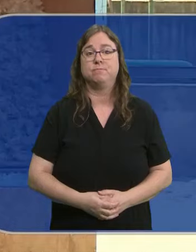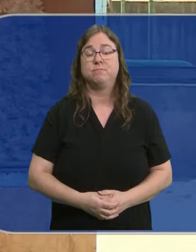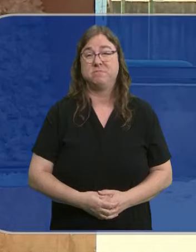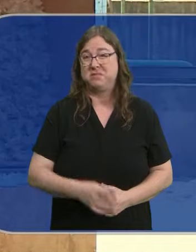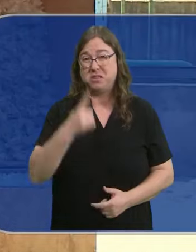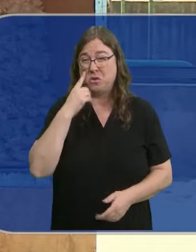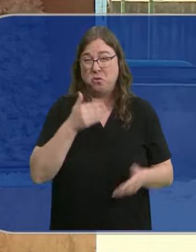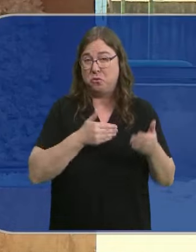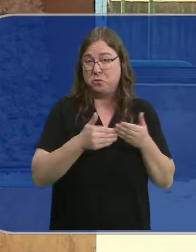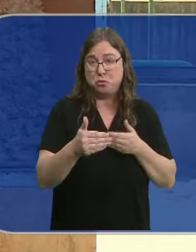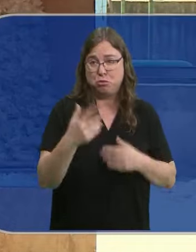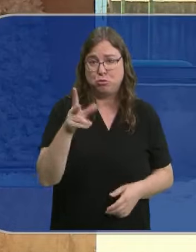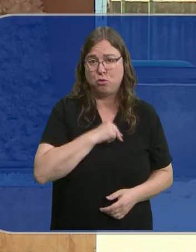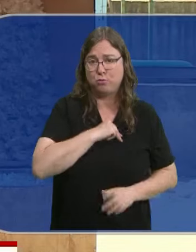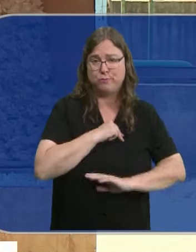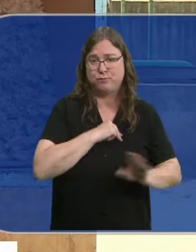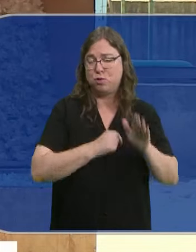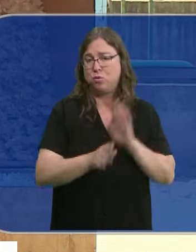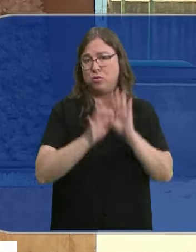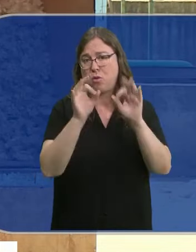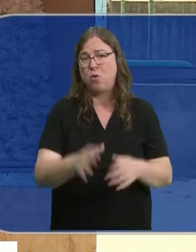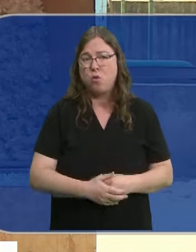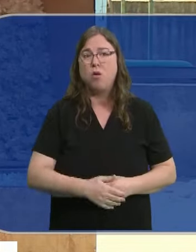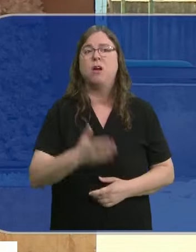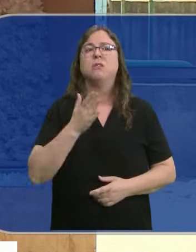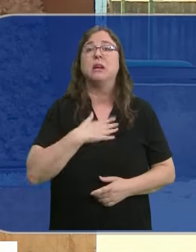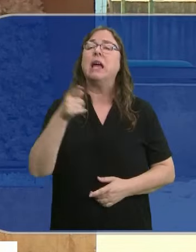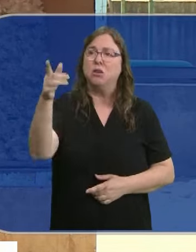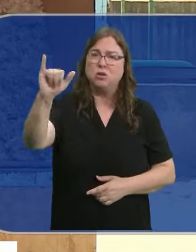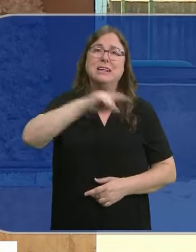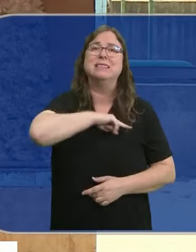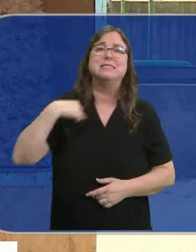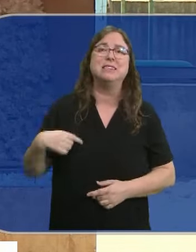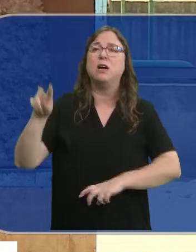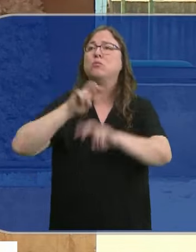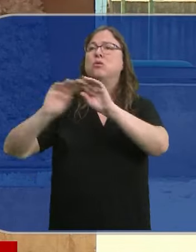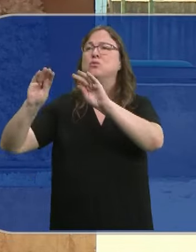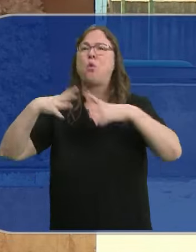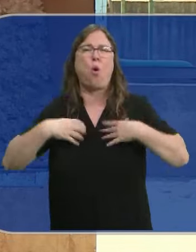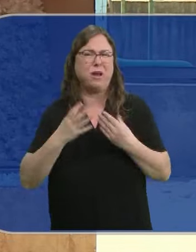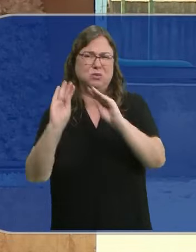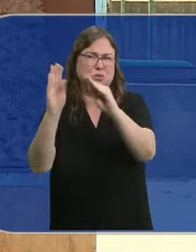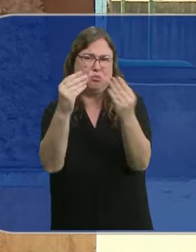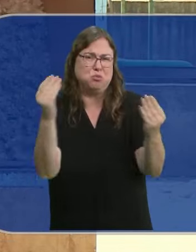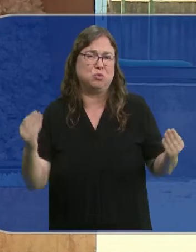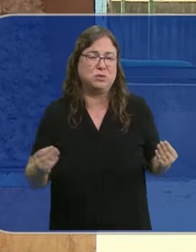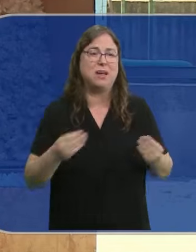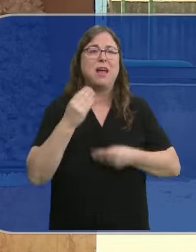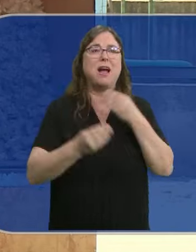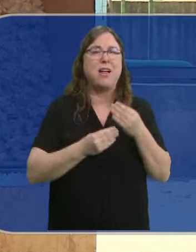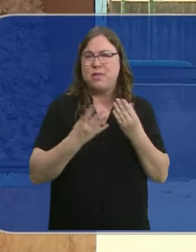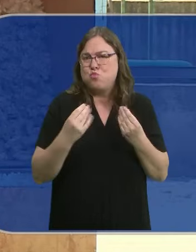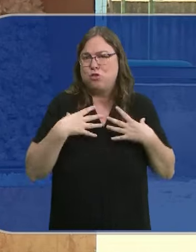Las perspectivas que hay es que no, que vamos a seguir igual. Se están suministrando, ellos también en China ya tienen muchísimas ovejas, porque están haciendo